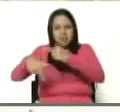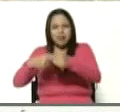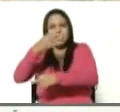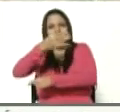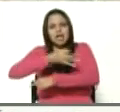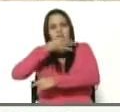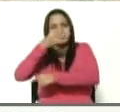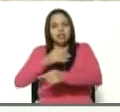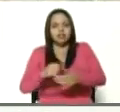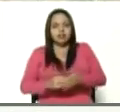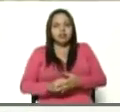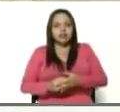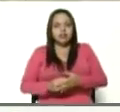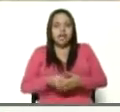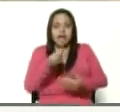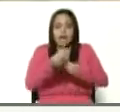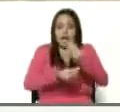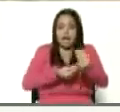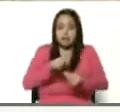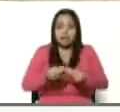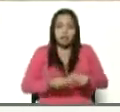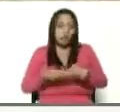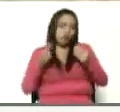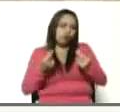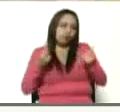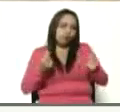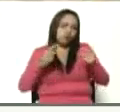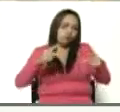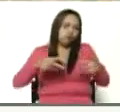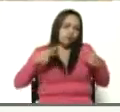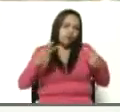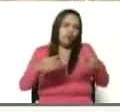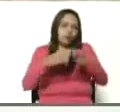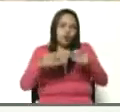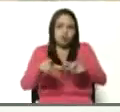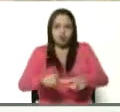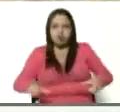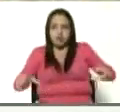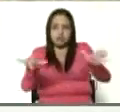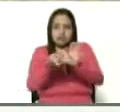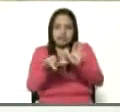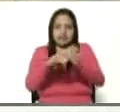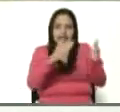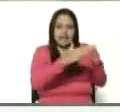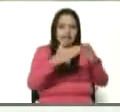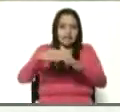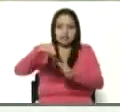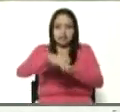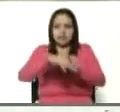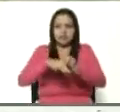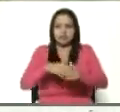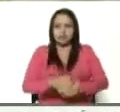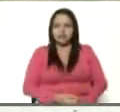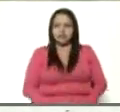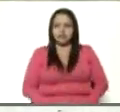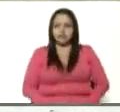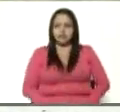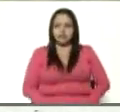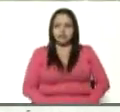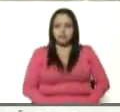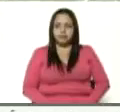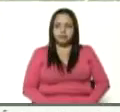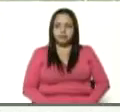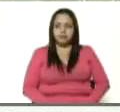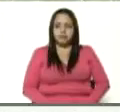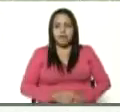tarde nos dedicamos a reactivar todo lo que son los espacios aledaños a la casa de cultivo, señor presidente. Bueno, además está